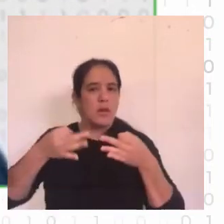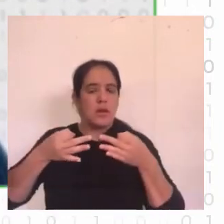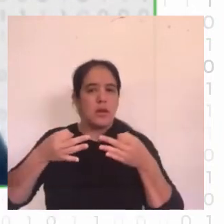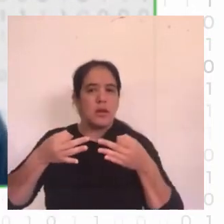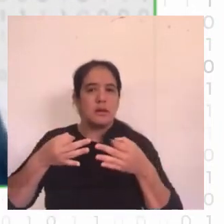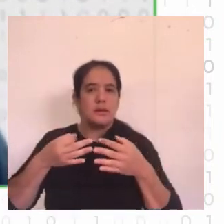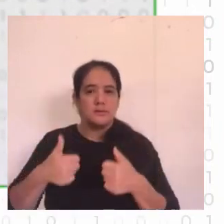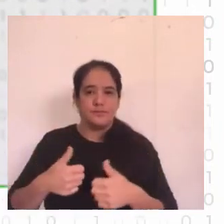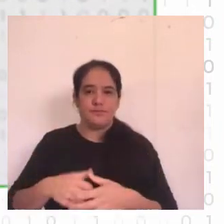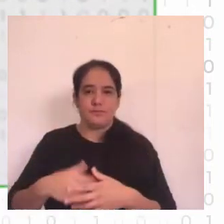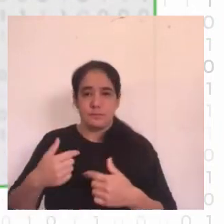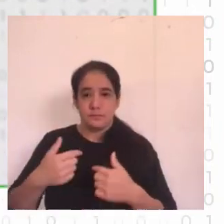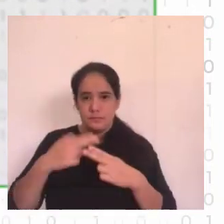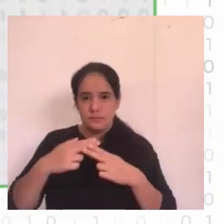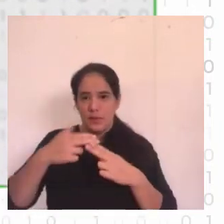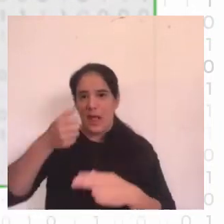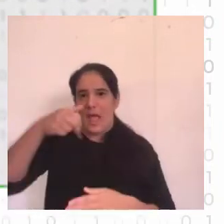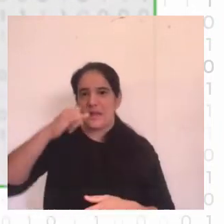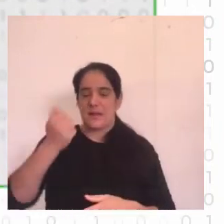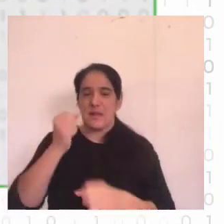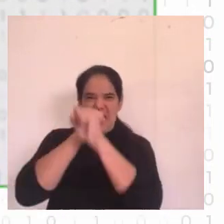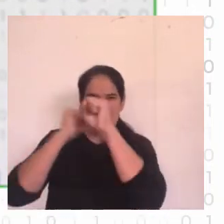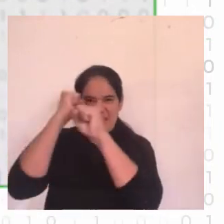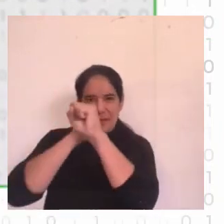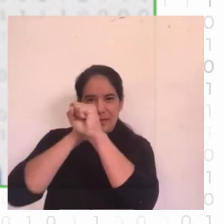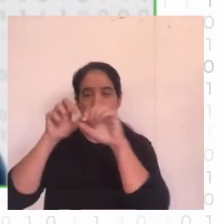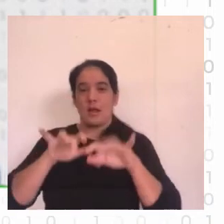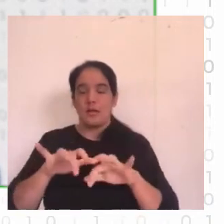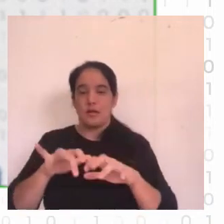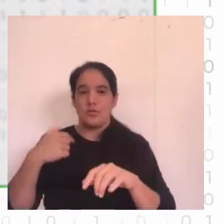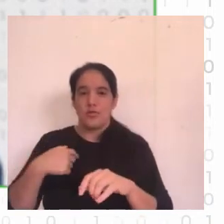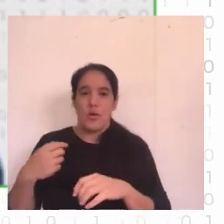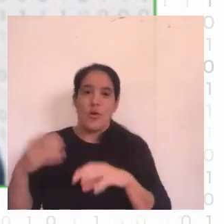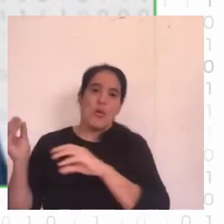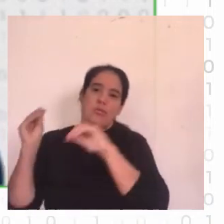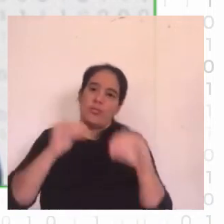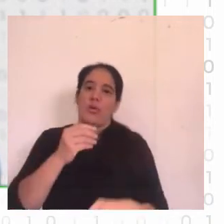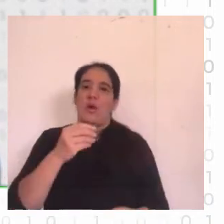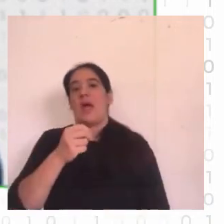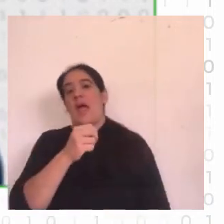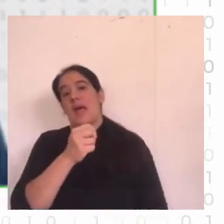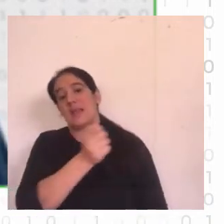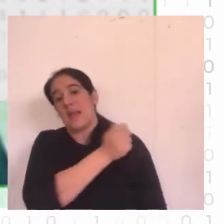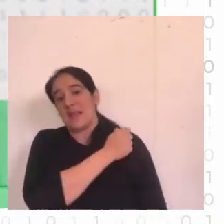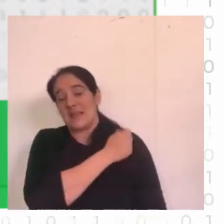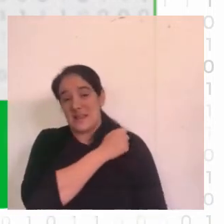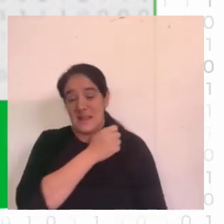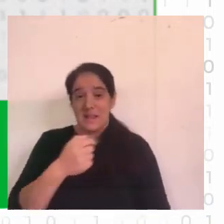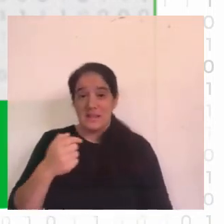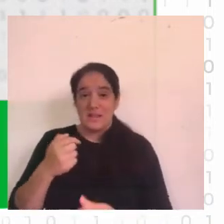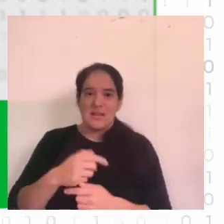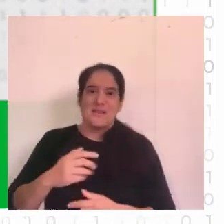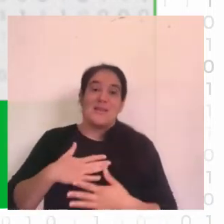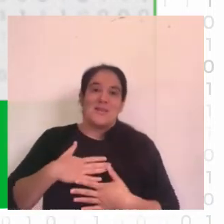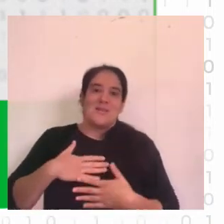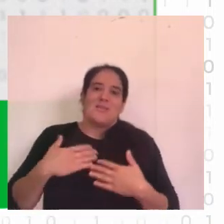Sí Soy Aña ingeniera en computación soy oriunda de Artigas la verdad es un honor estar en este evento porque lo sigo desde